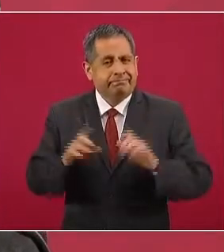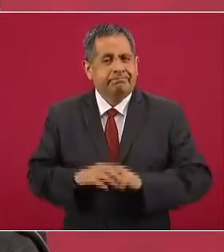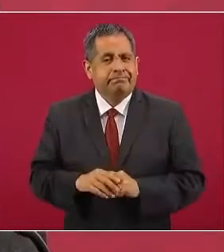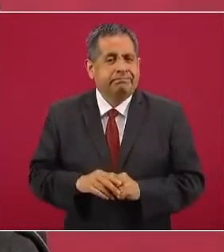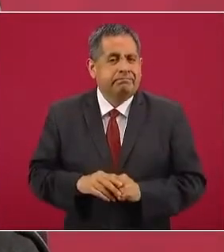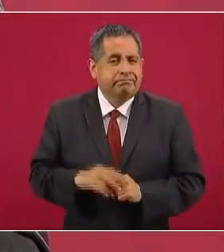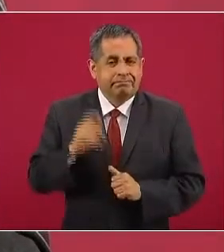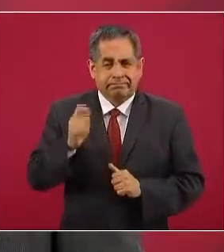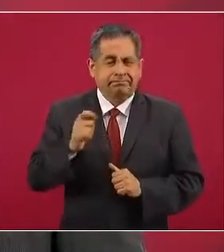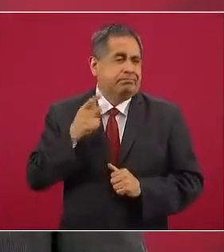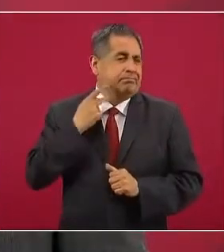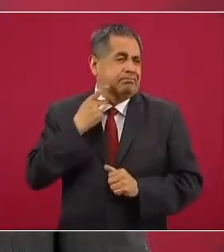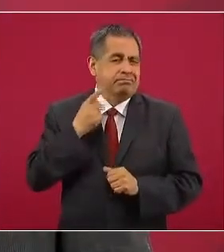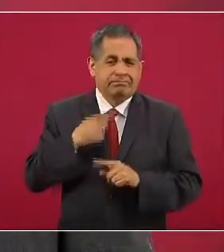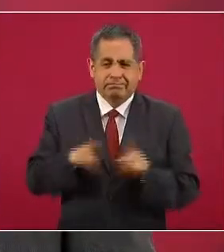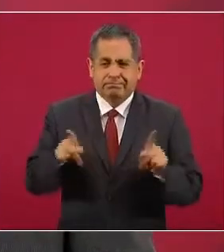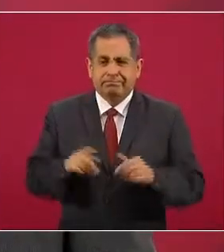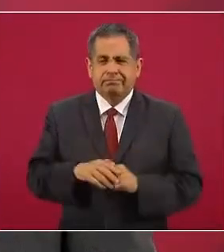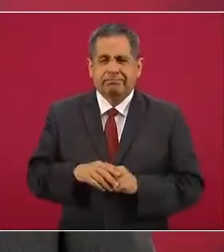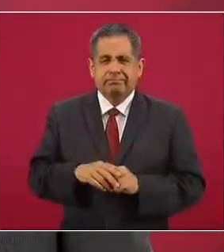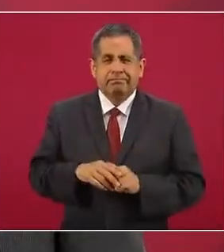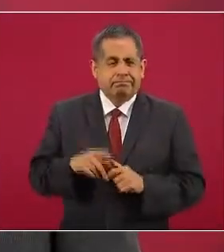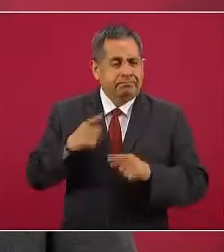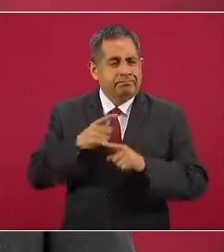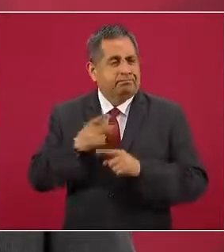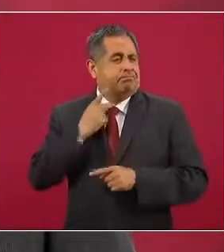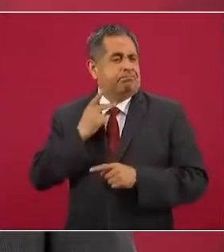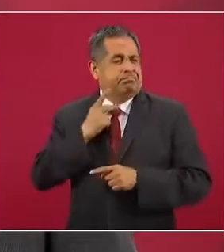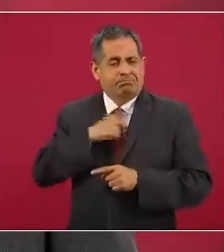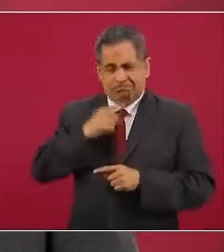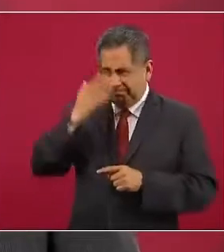es un oficio.